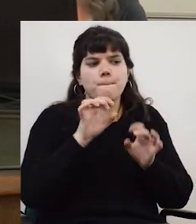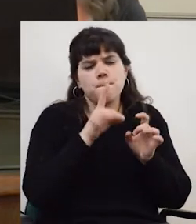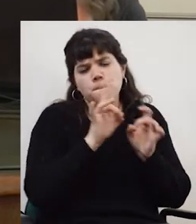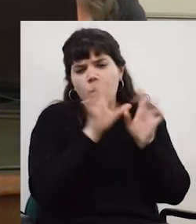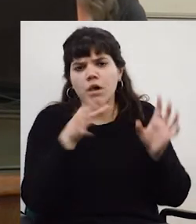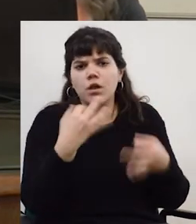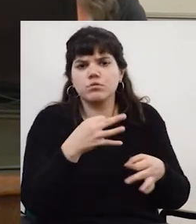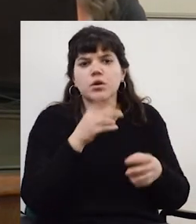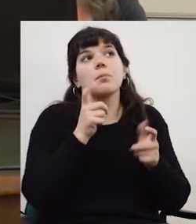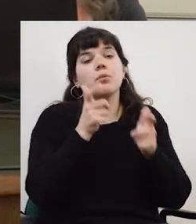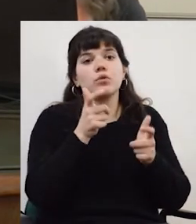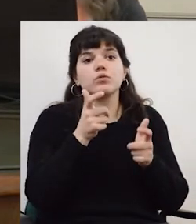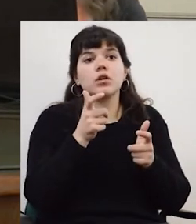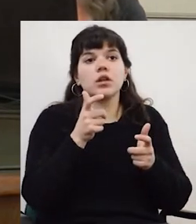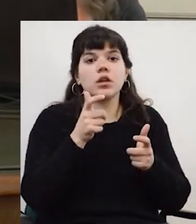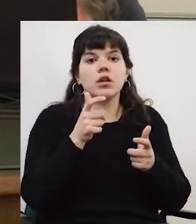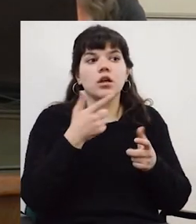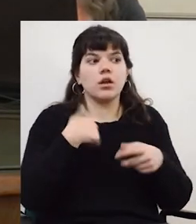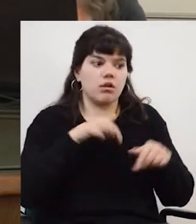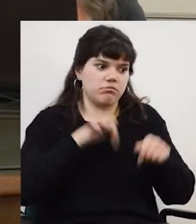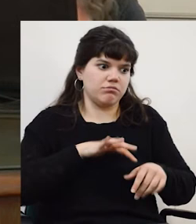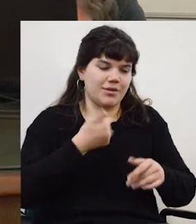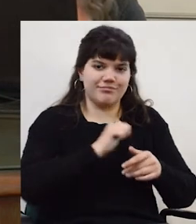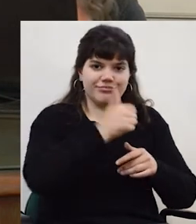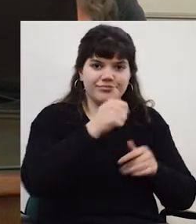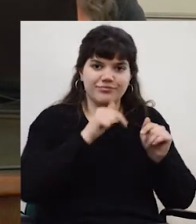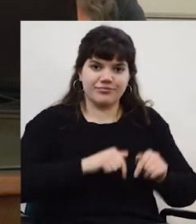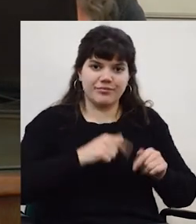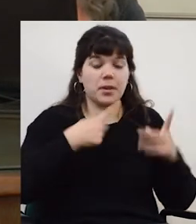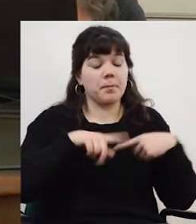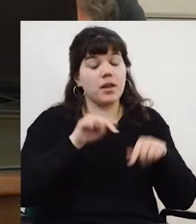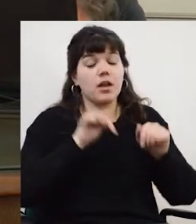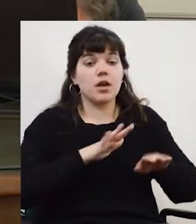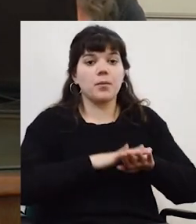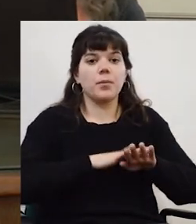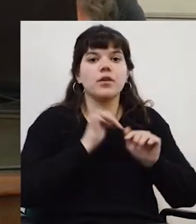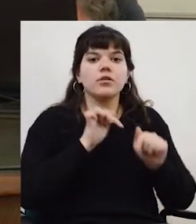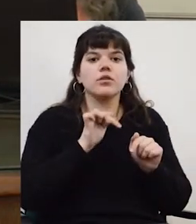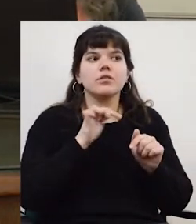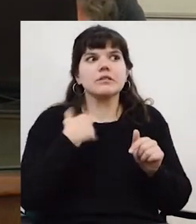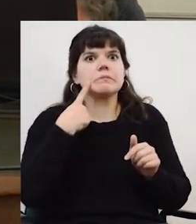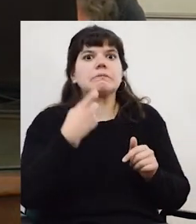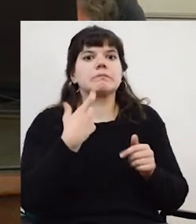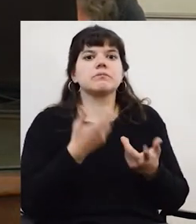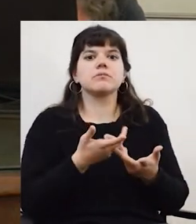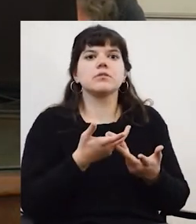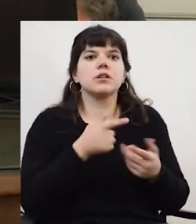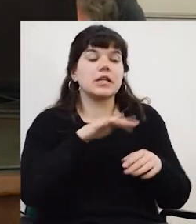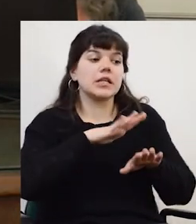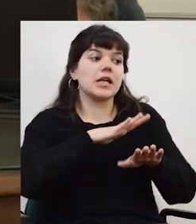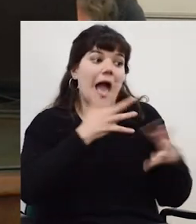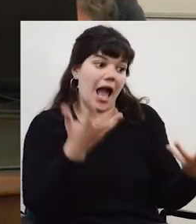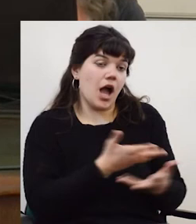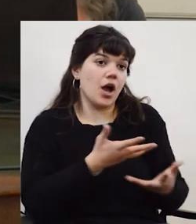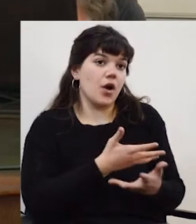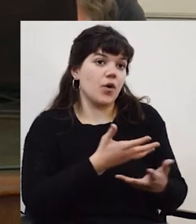bueno y por suerte lo hemos podido tener digamos pero nos pasó en CECIC que nos dimos cuenta que ahora que